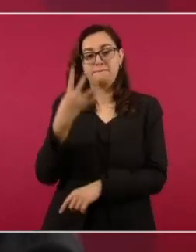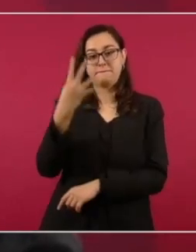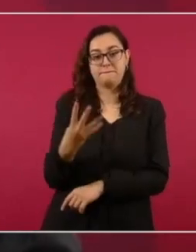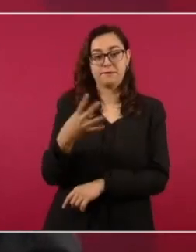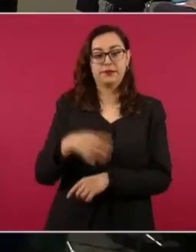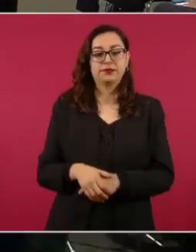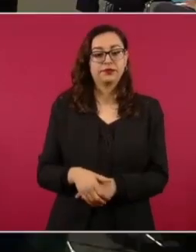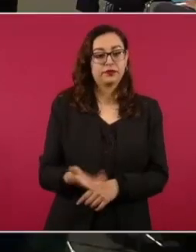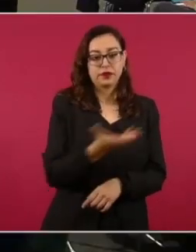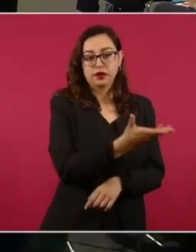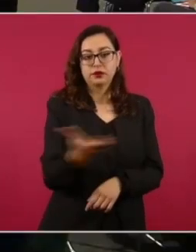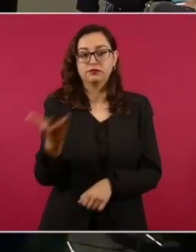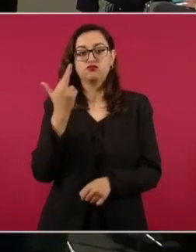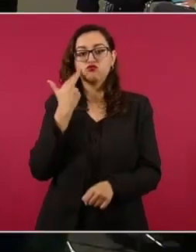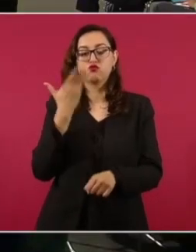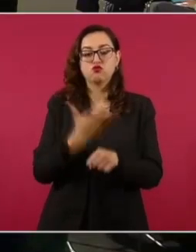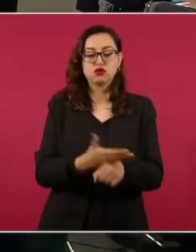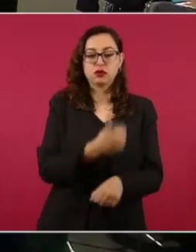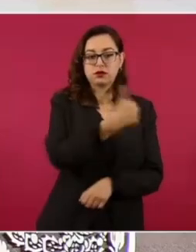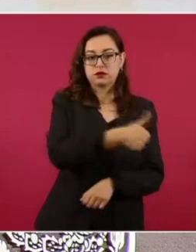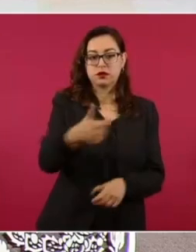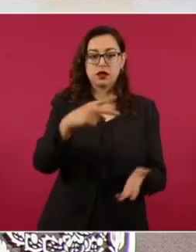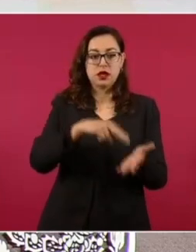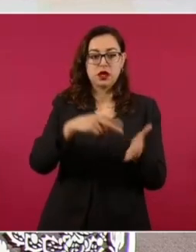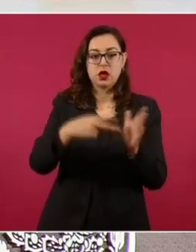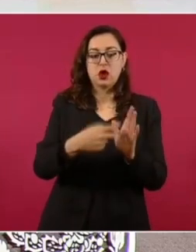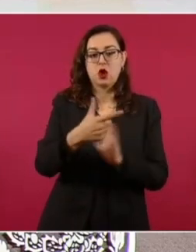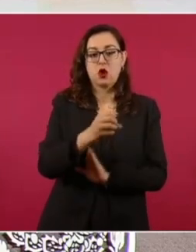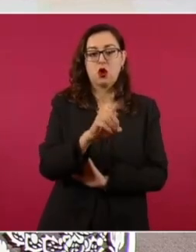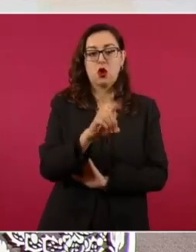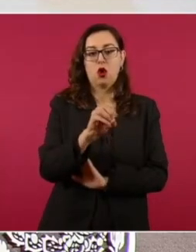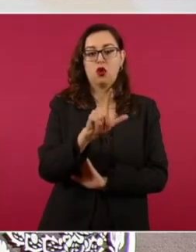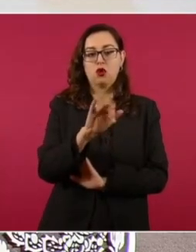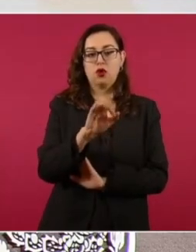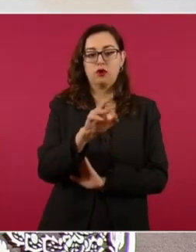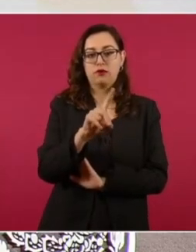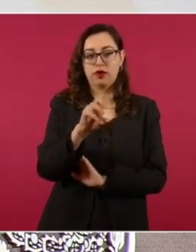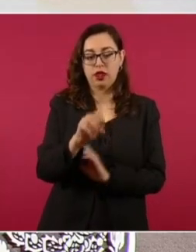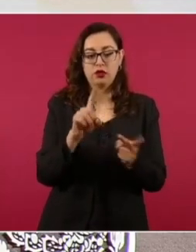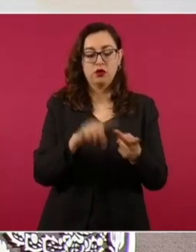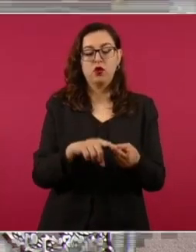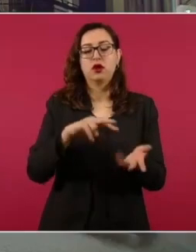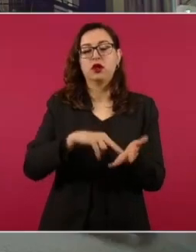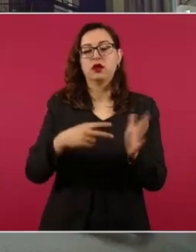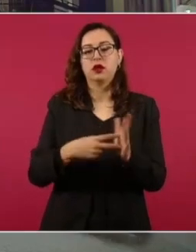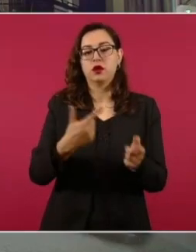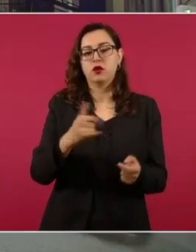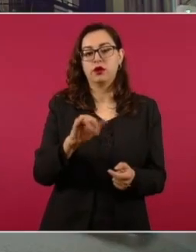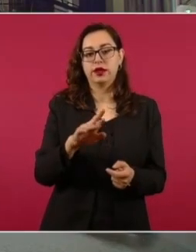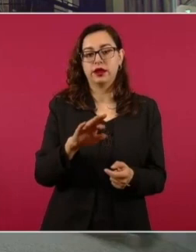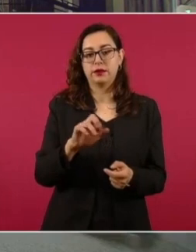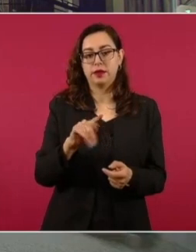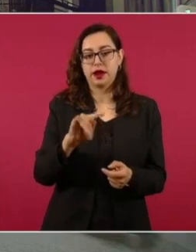nosotros los encargados de cada uno de los proyectos, el ingeniero Godofredo Garner, el ingeniero Gilberto Cano, el ingeniero